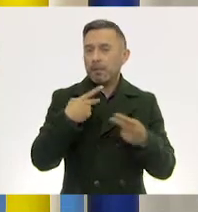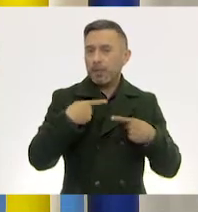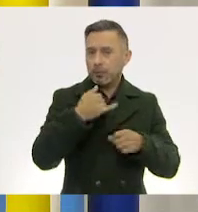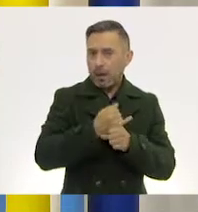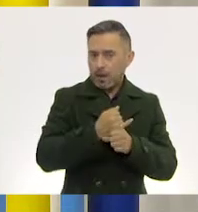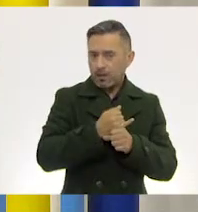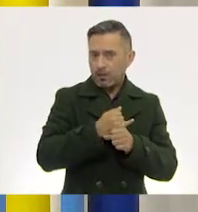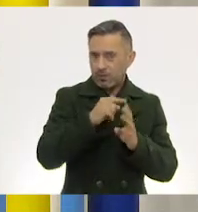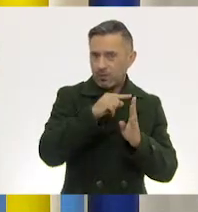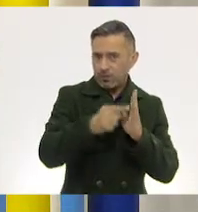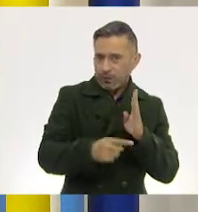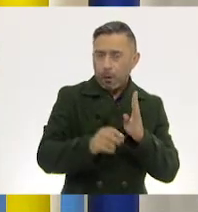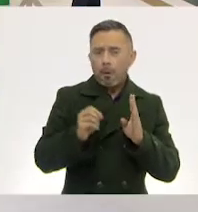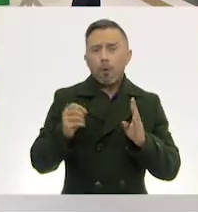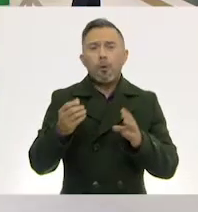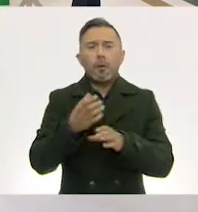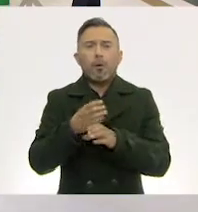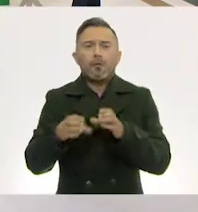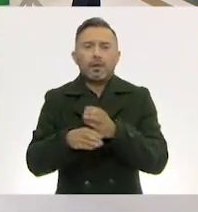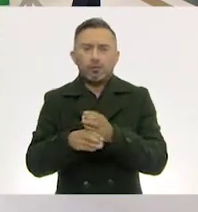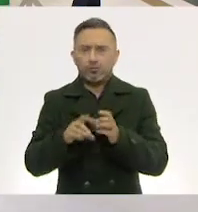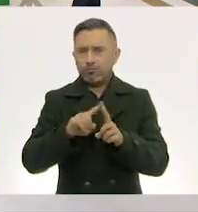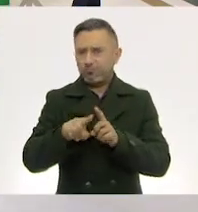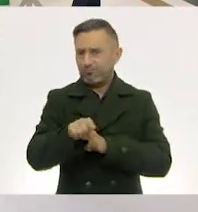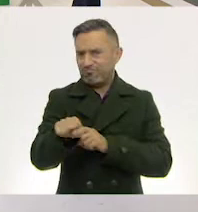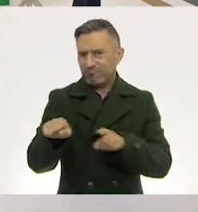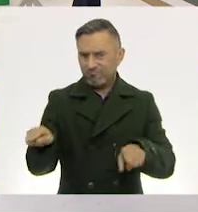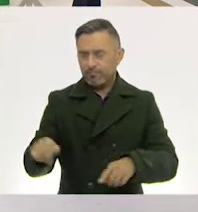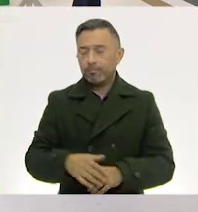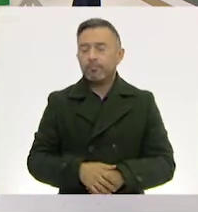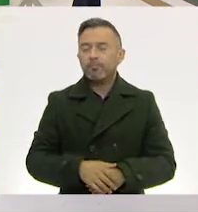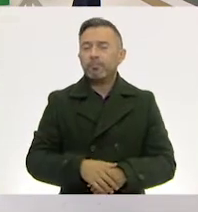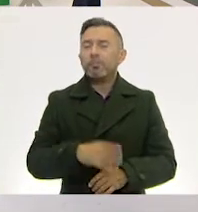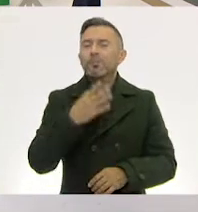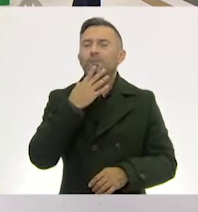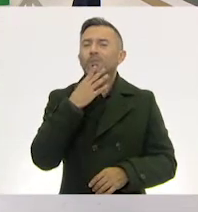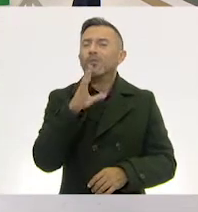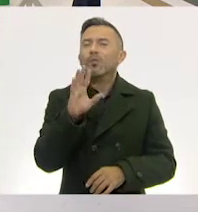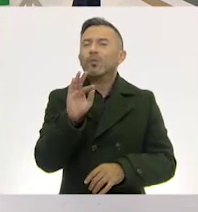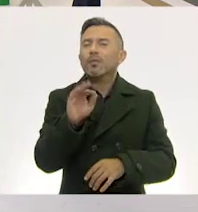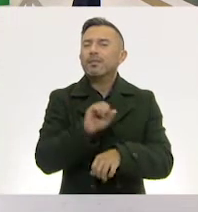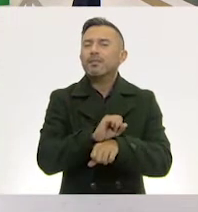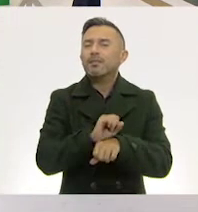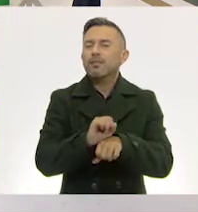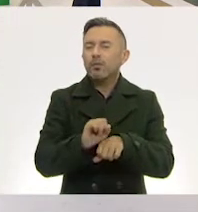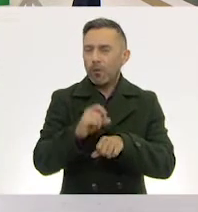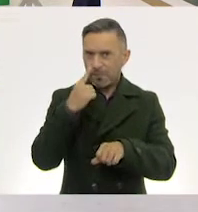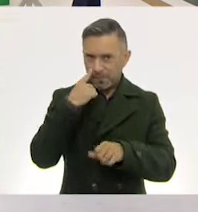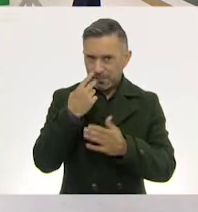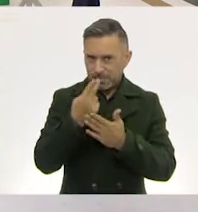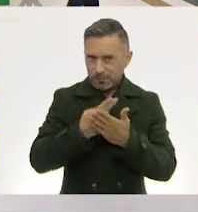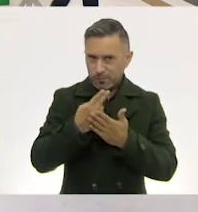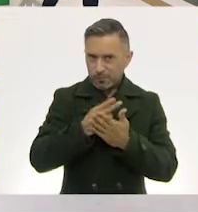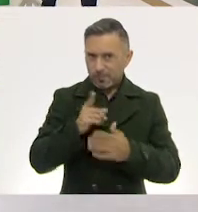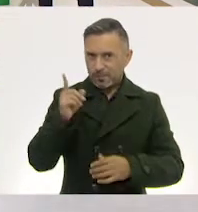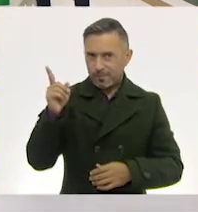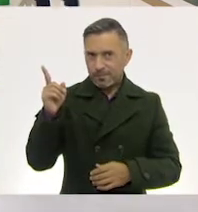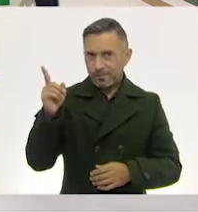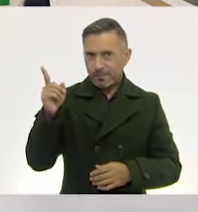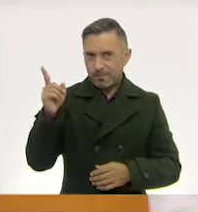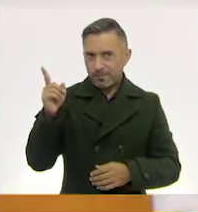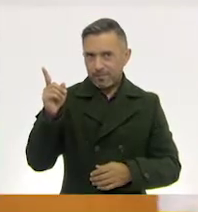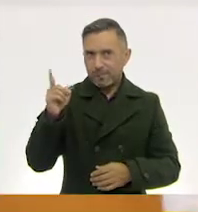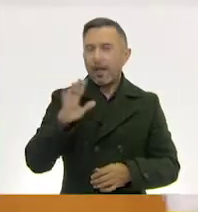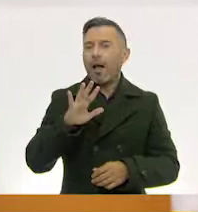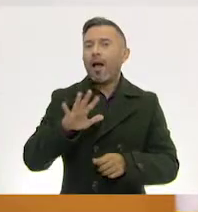también pueden ser Voy a poner aquí Algo muy sencillo Que es Un animal